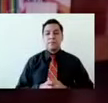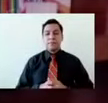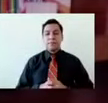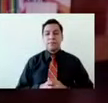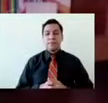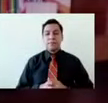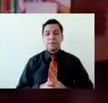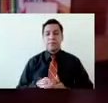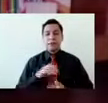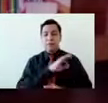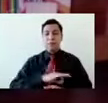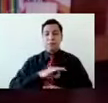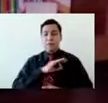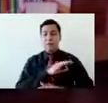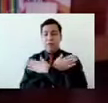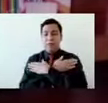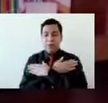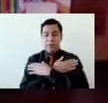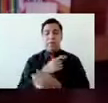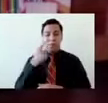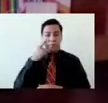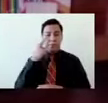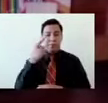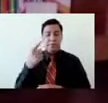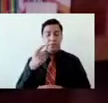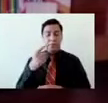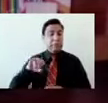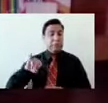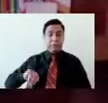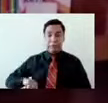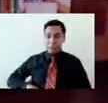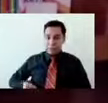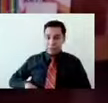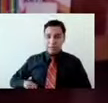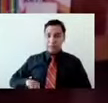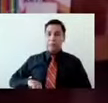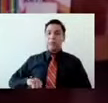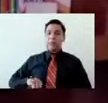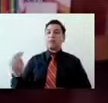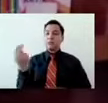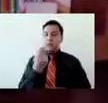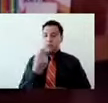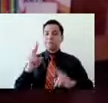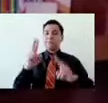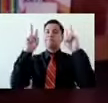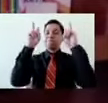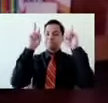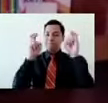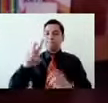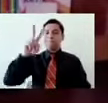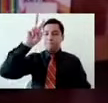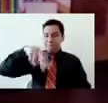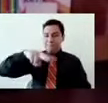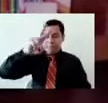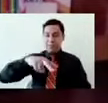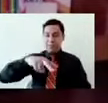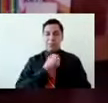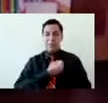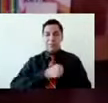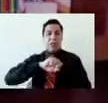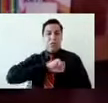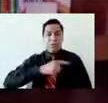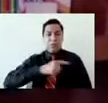felicitación de alguien que nos, que dice, qué interesante, importante y necesario tema. El que estás dando, la salud mental debe ser